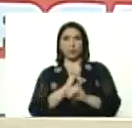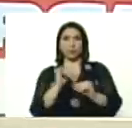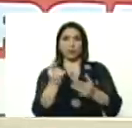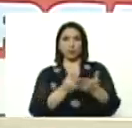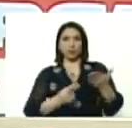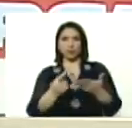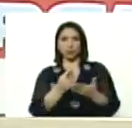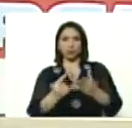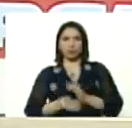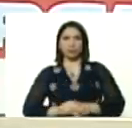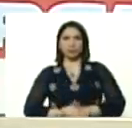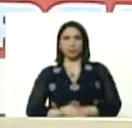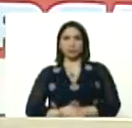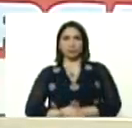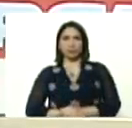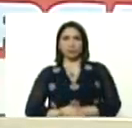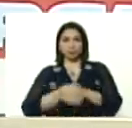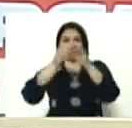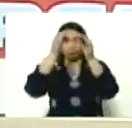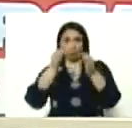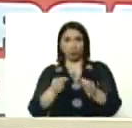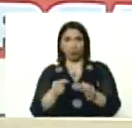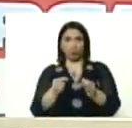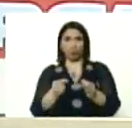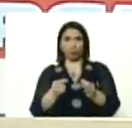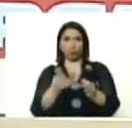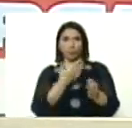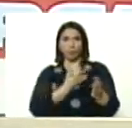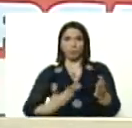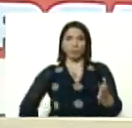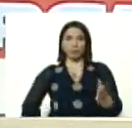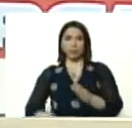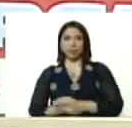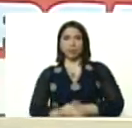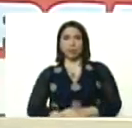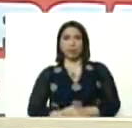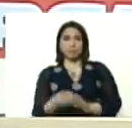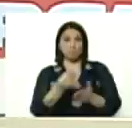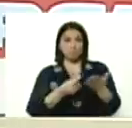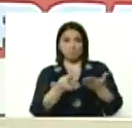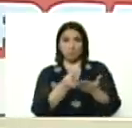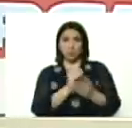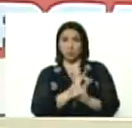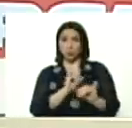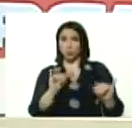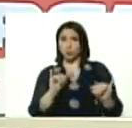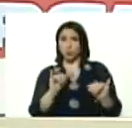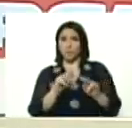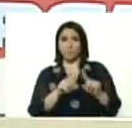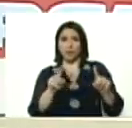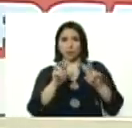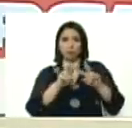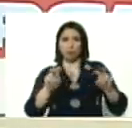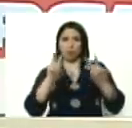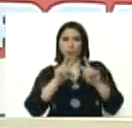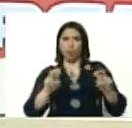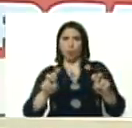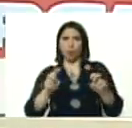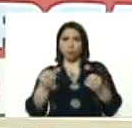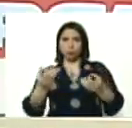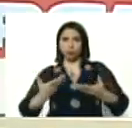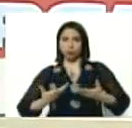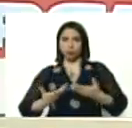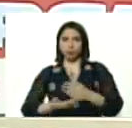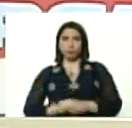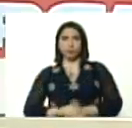definitiva, al presidente, la maqueta definitiva no, la maqueta pues, para su revisión, nos ha dado